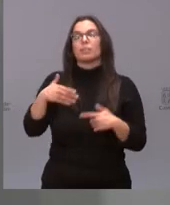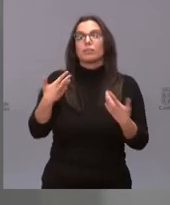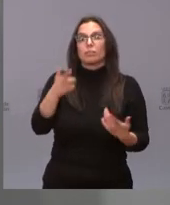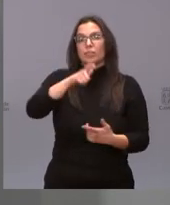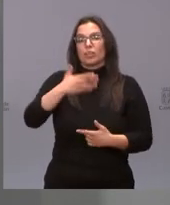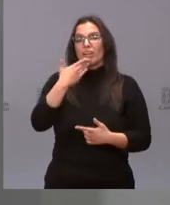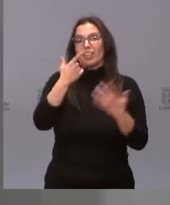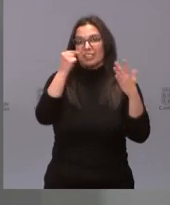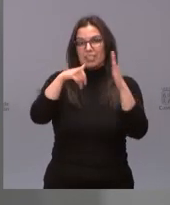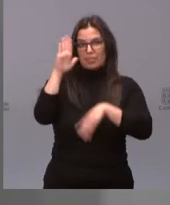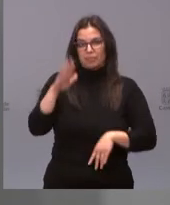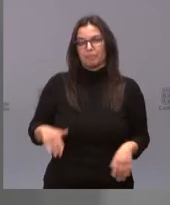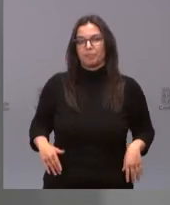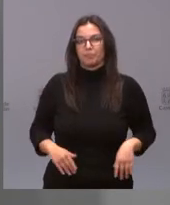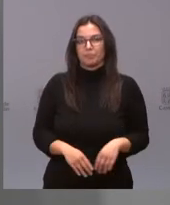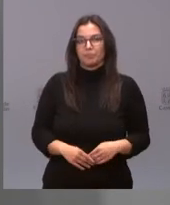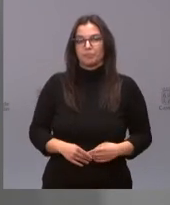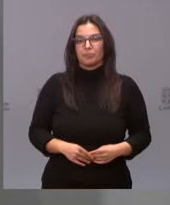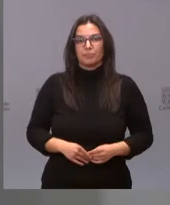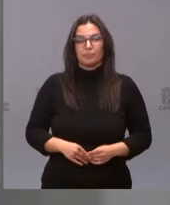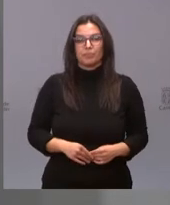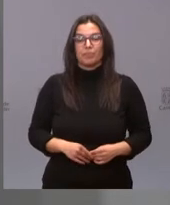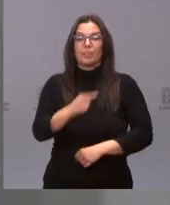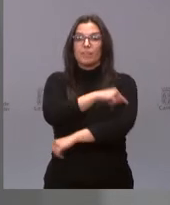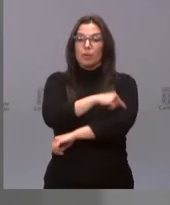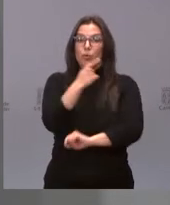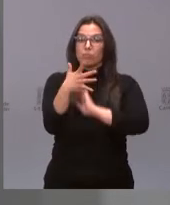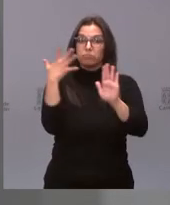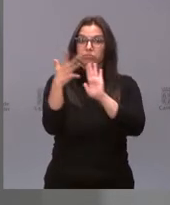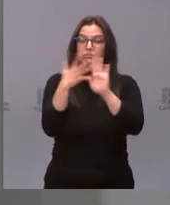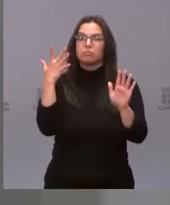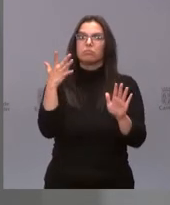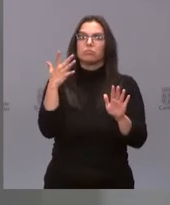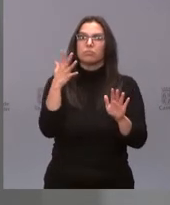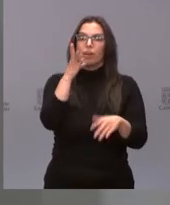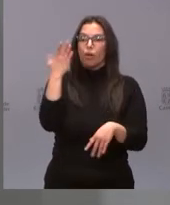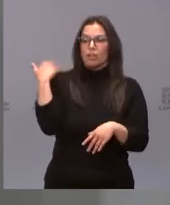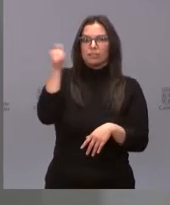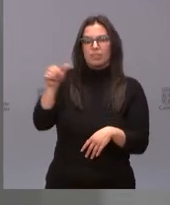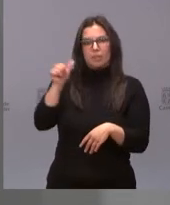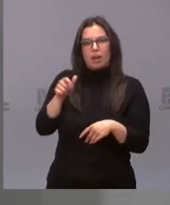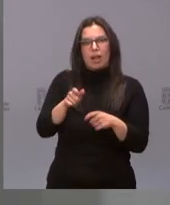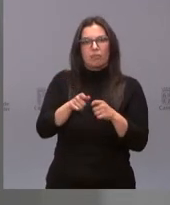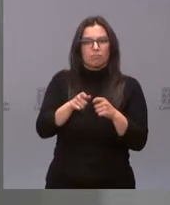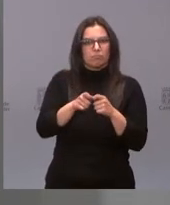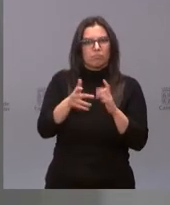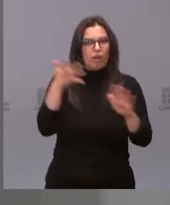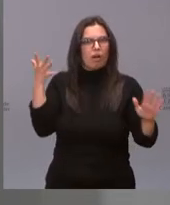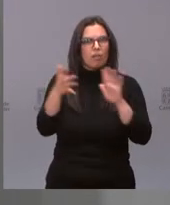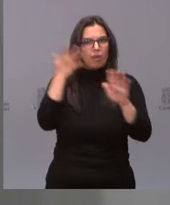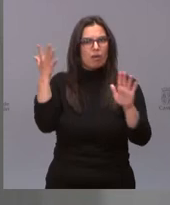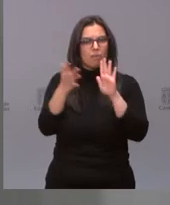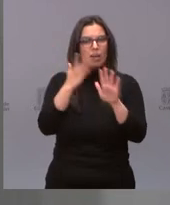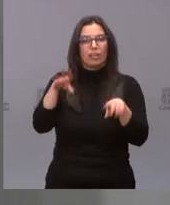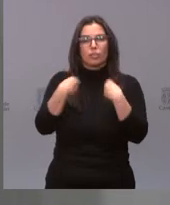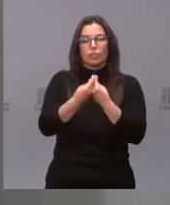mayores de 60 años. La velocidad de vacunación ha aumentado en estas últimas semanas de tal forma que hemos vacunado a